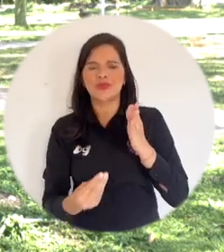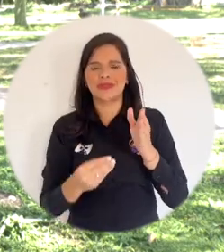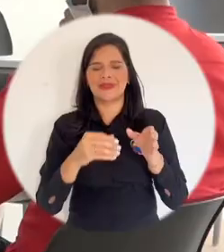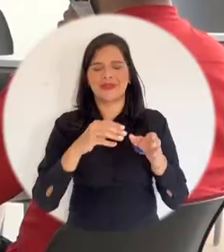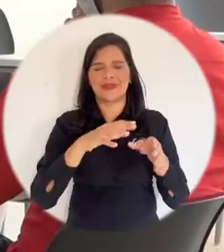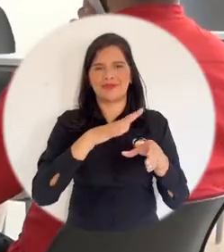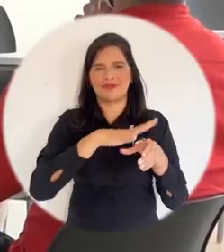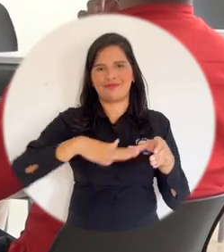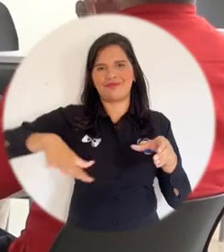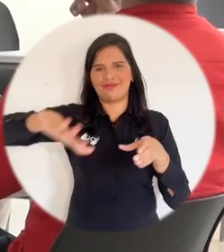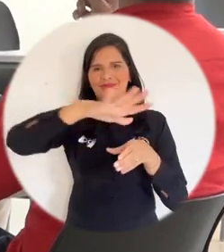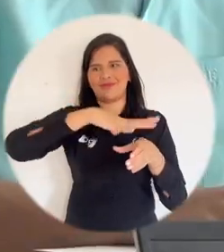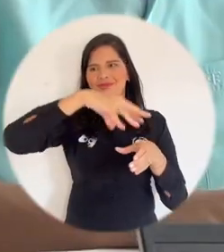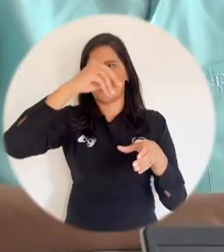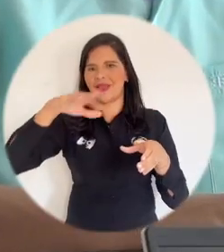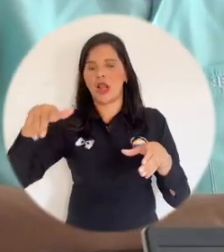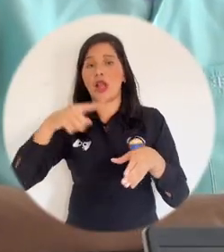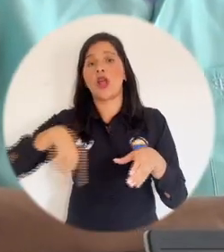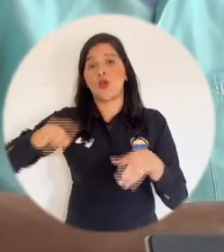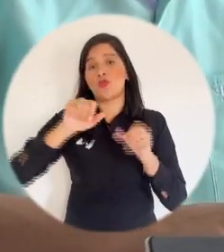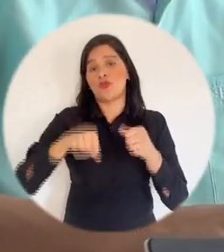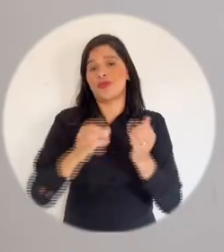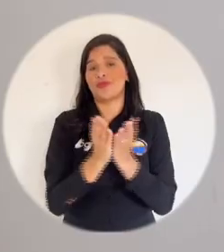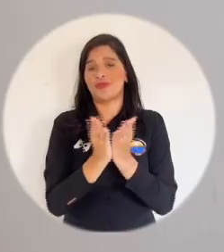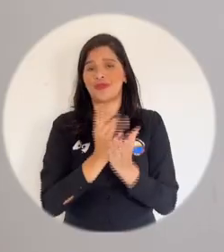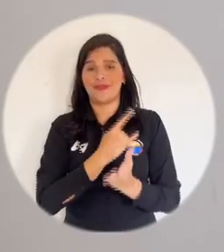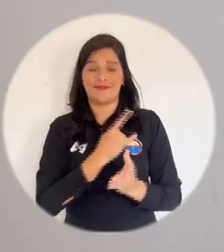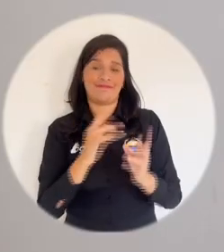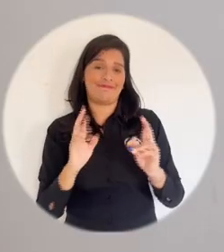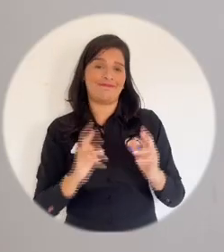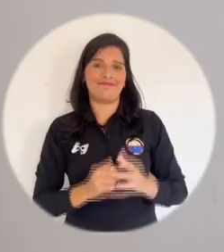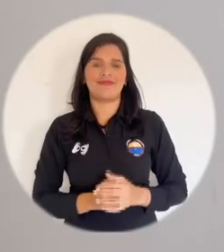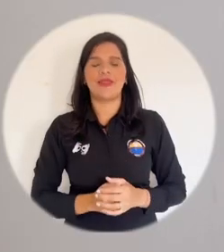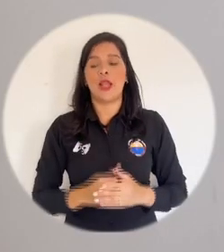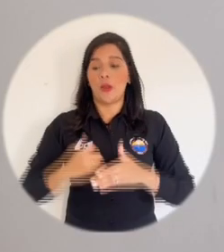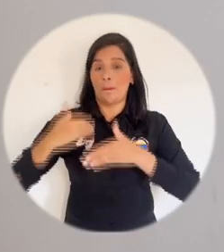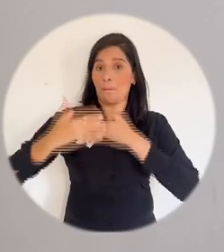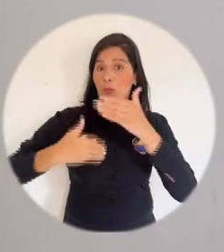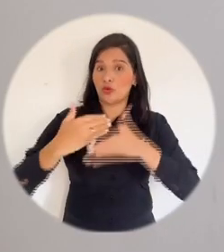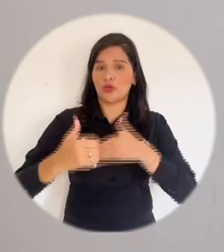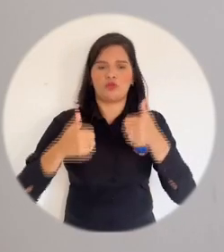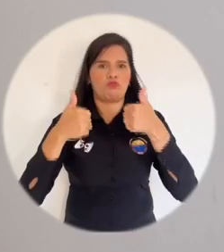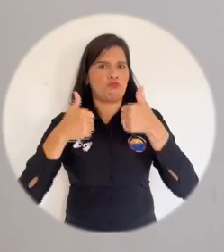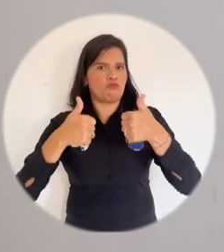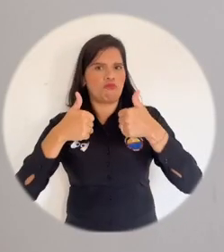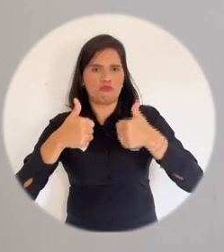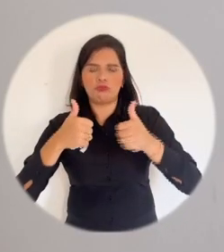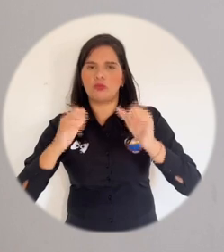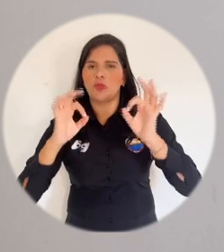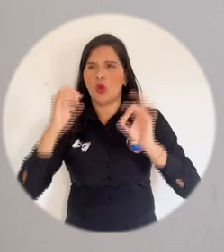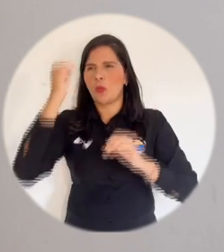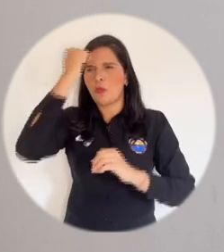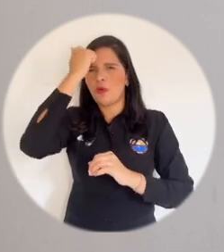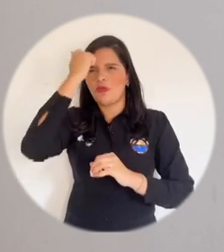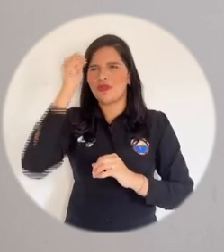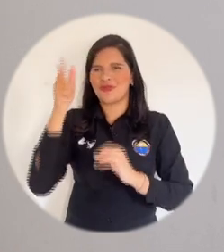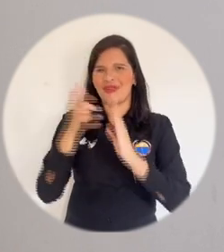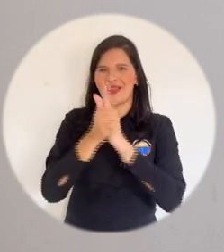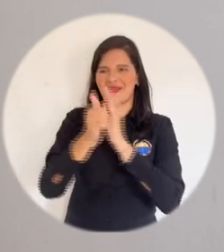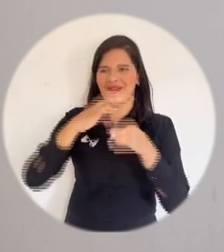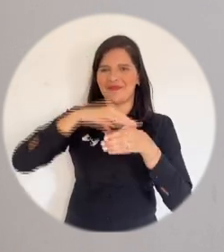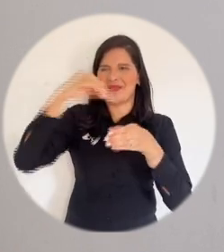no certificadas, del departamento, de estudiar. El proceso ha sido excelente, los profesores de